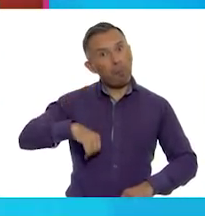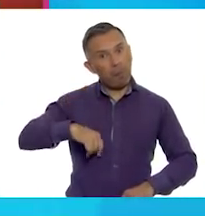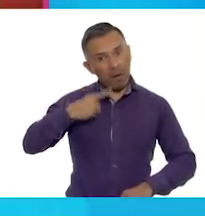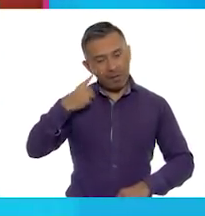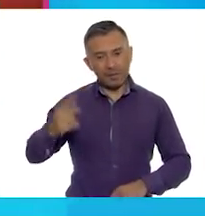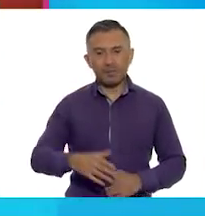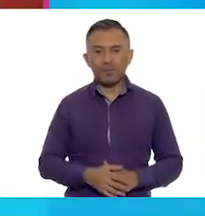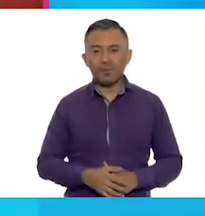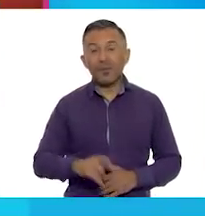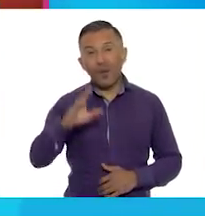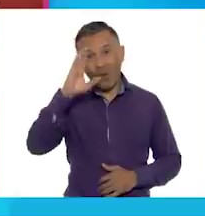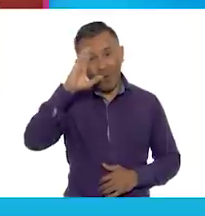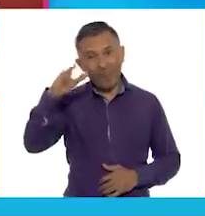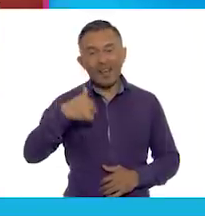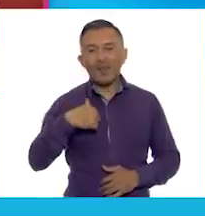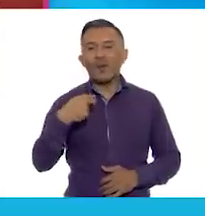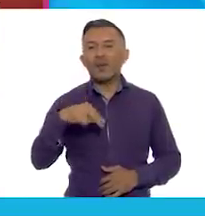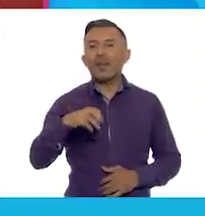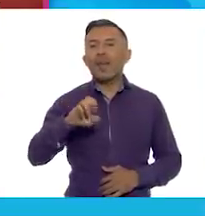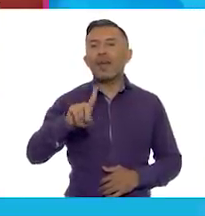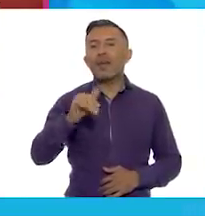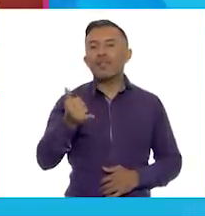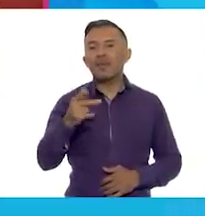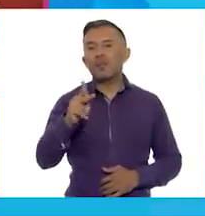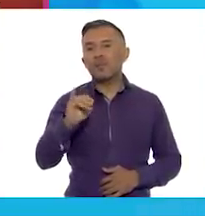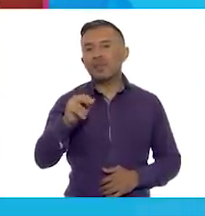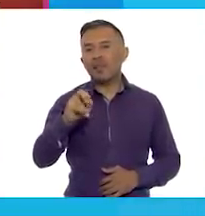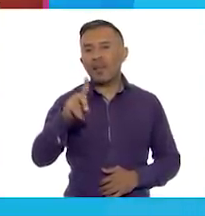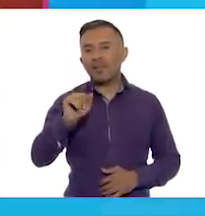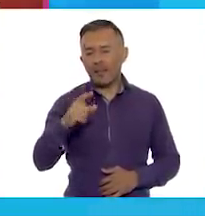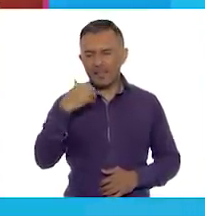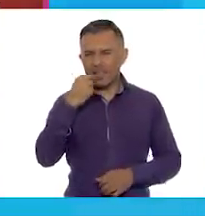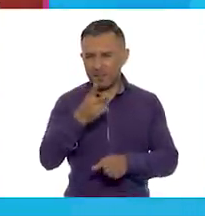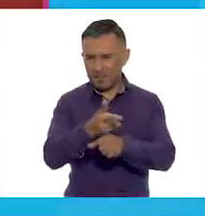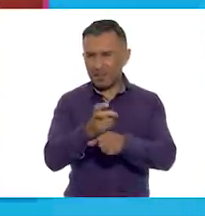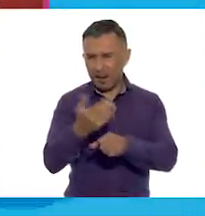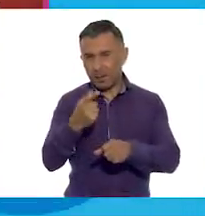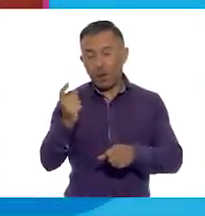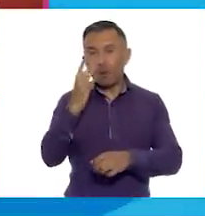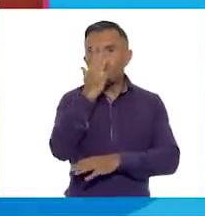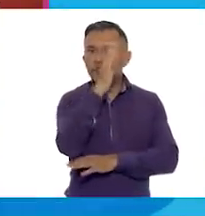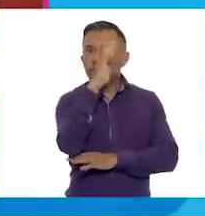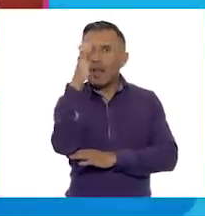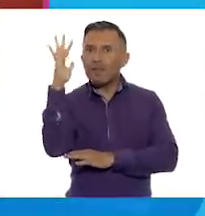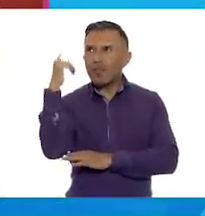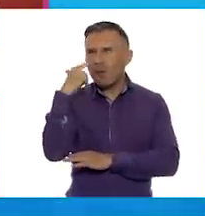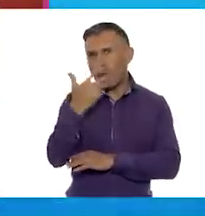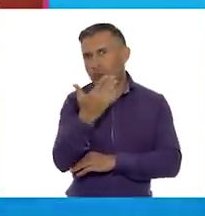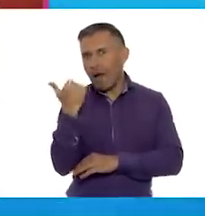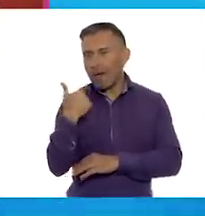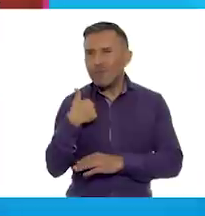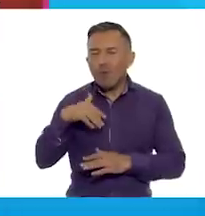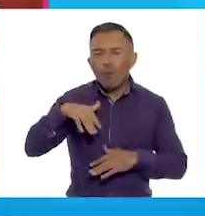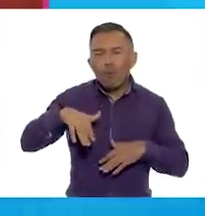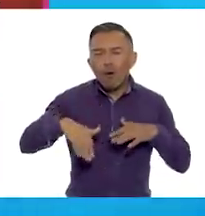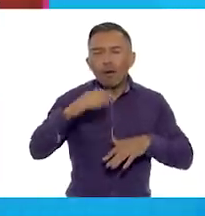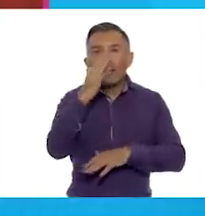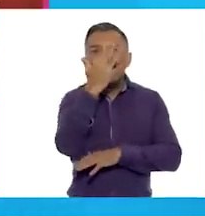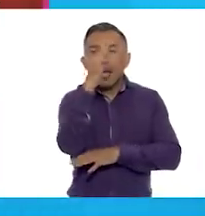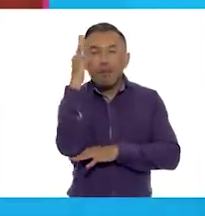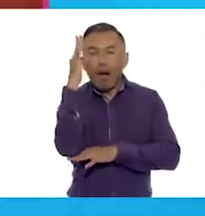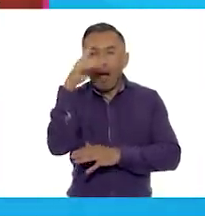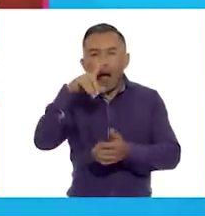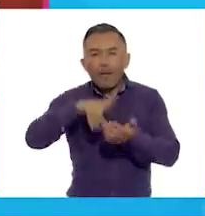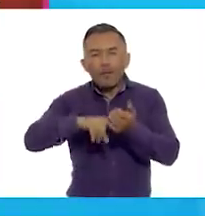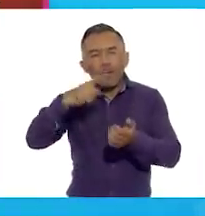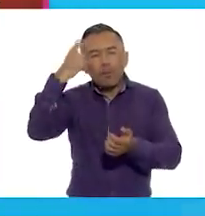Hola, soy Eli Pineda y quiero invitarte a que hagamos un recorrido por la selva. Una selva que va a estar en tu imaginación, a